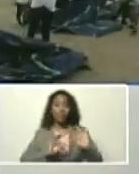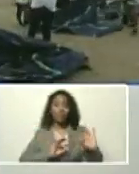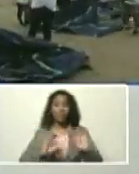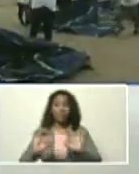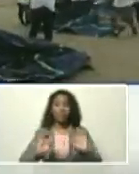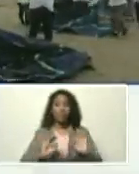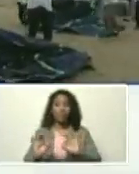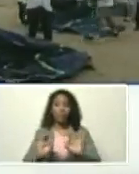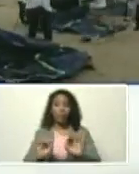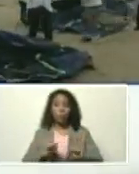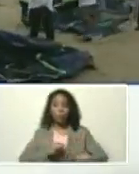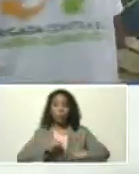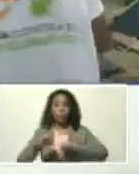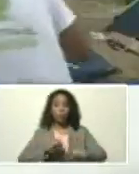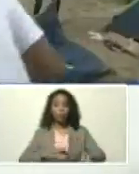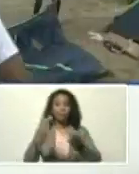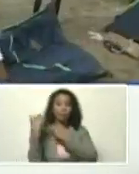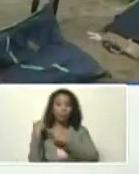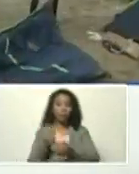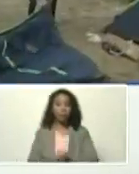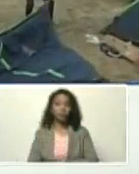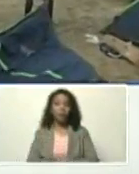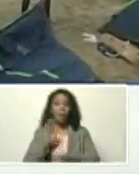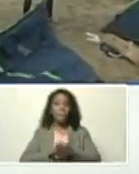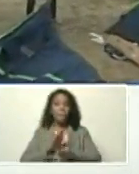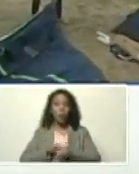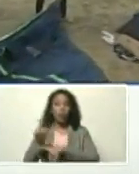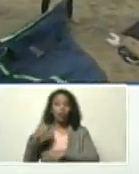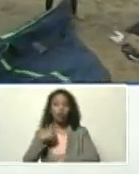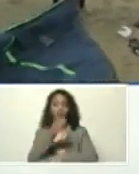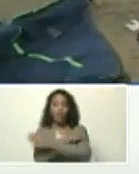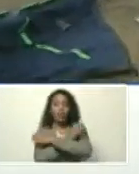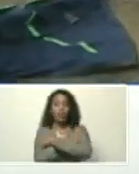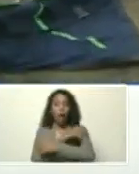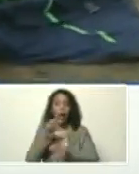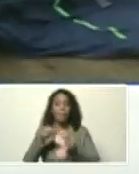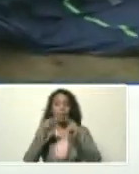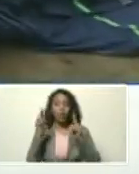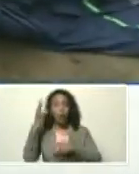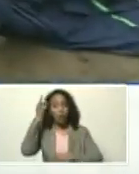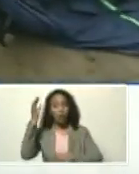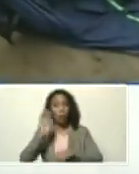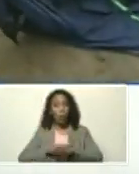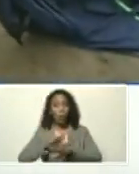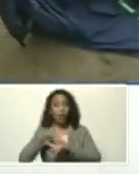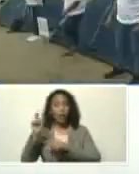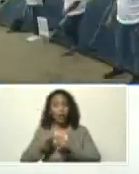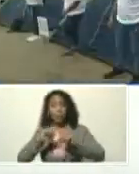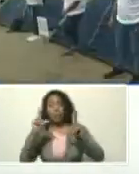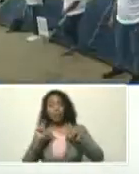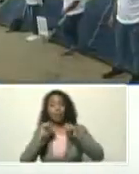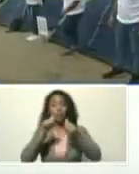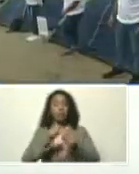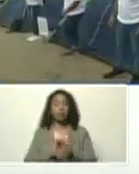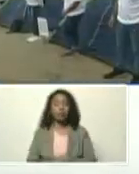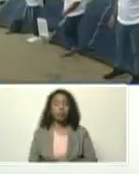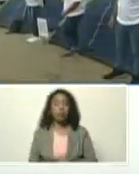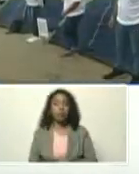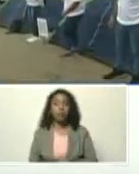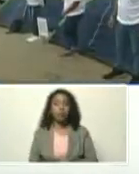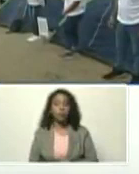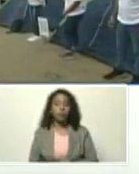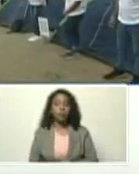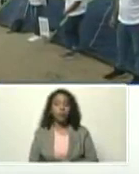y actuar, en correspondencia, por eso, lo felicito, allá en Puerto Cabello, por esta tremenda, iniciativa, la